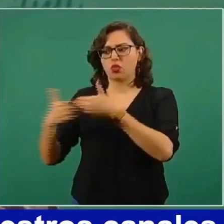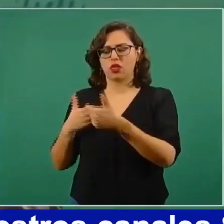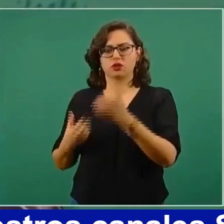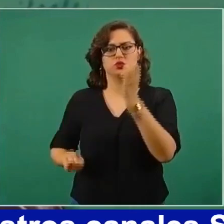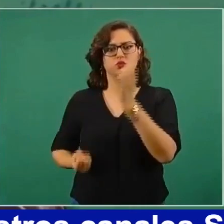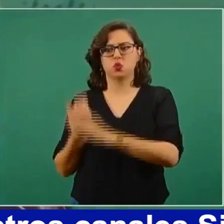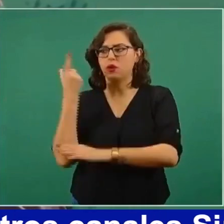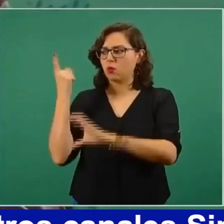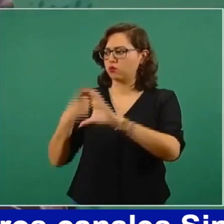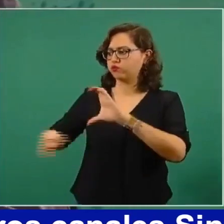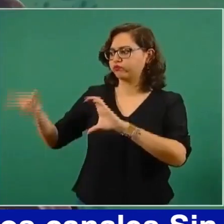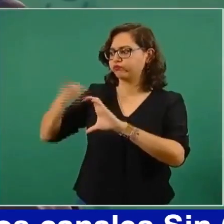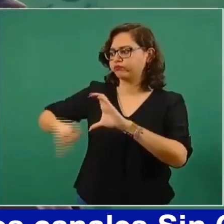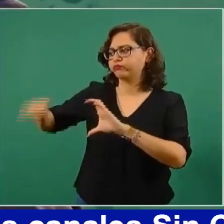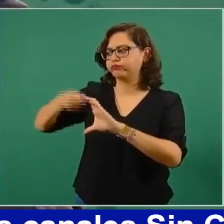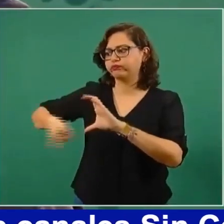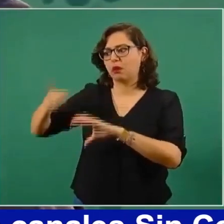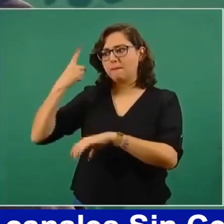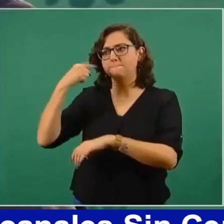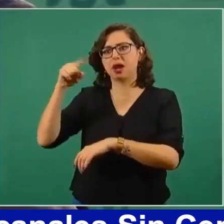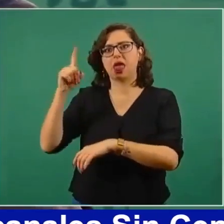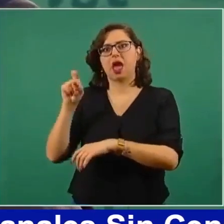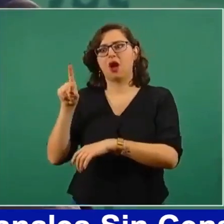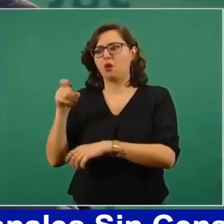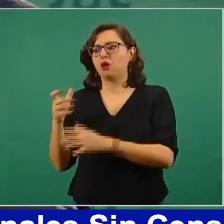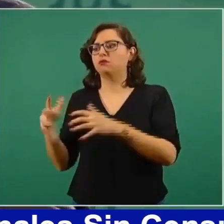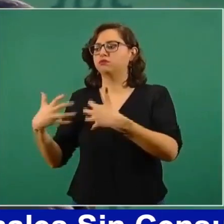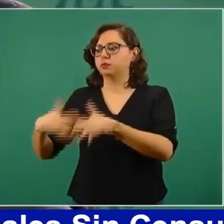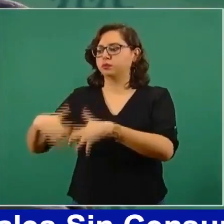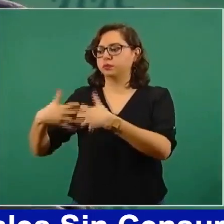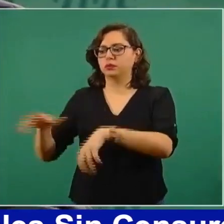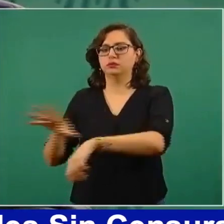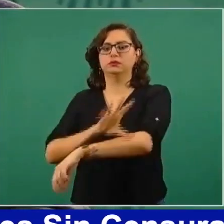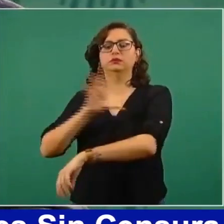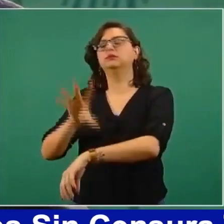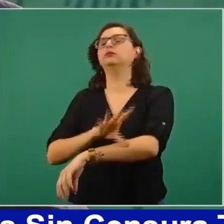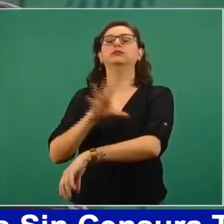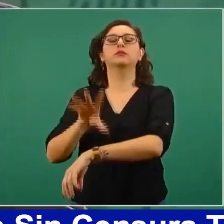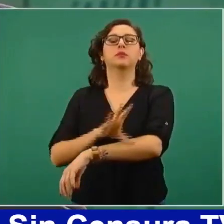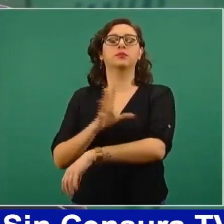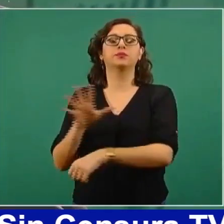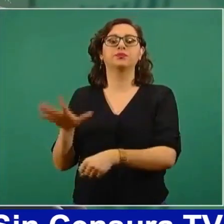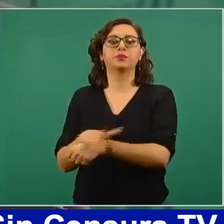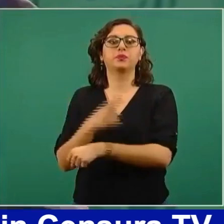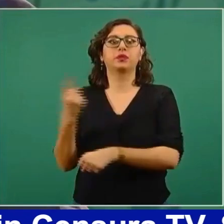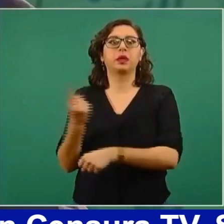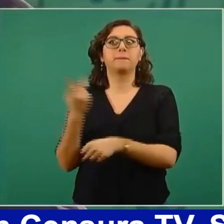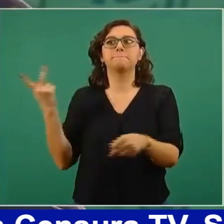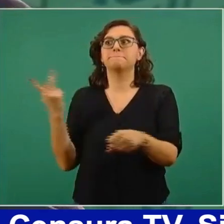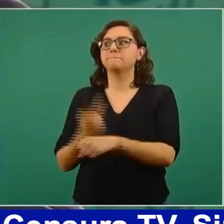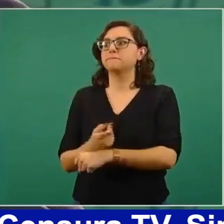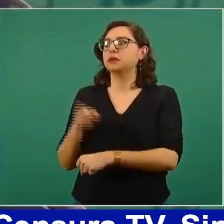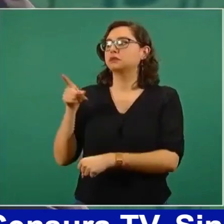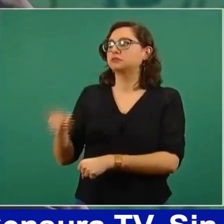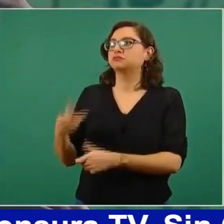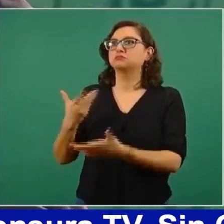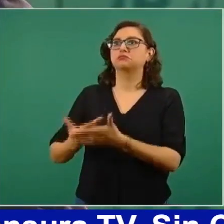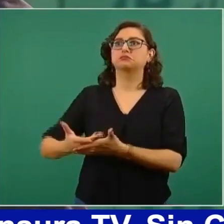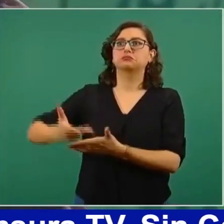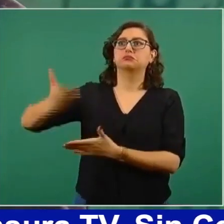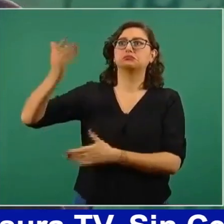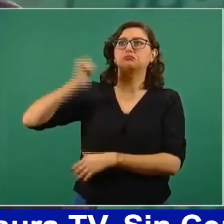Cuando en las leyes que se aprobaron con la reforma energética no hay igualdad, se